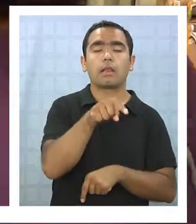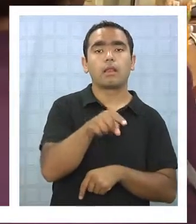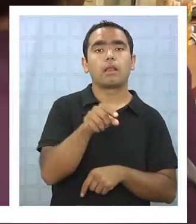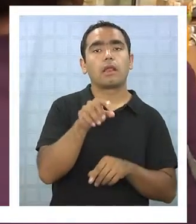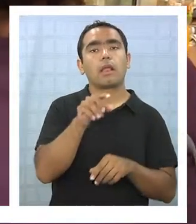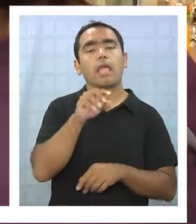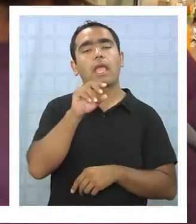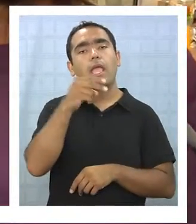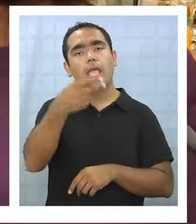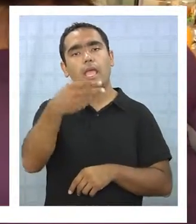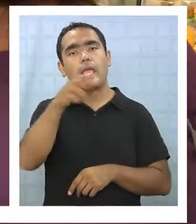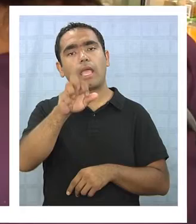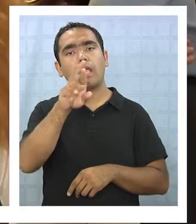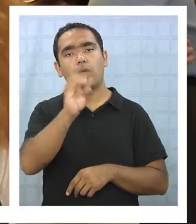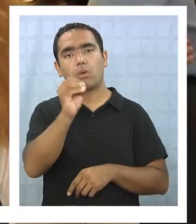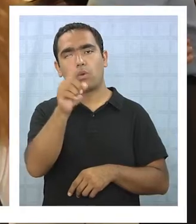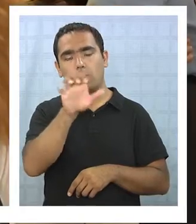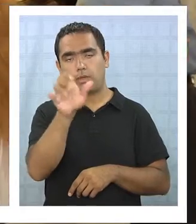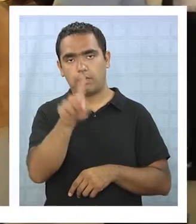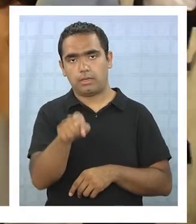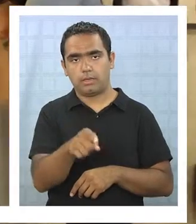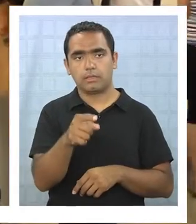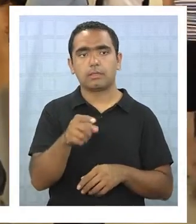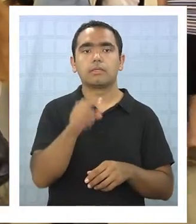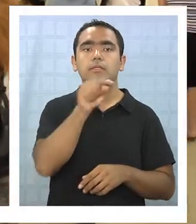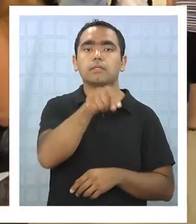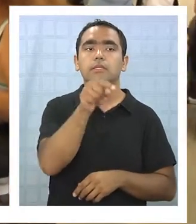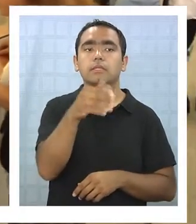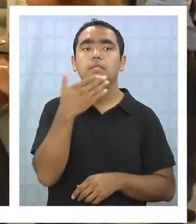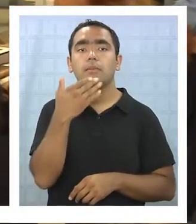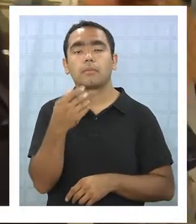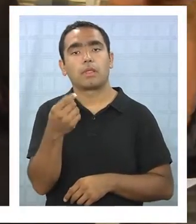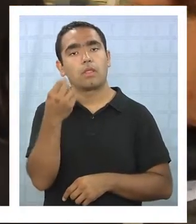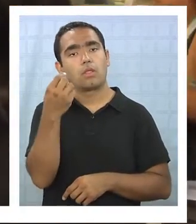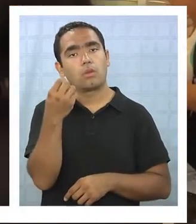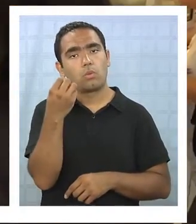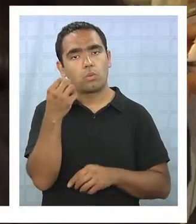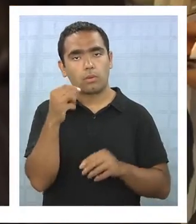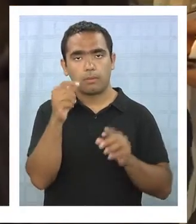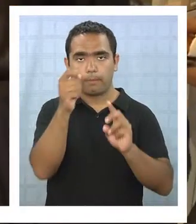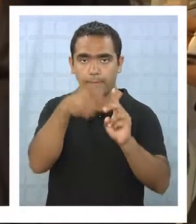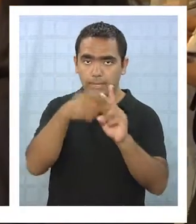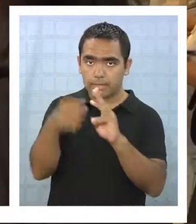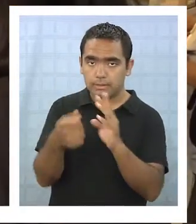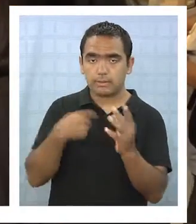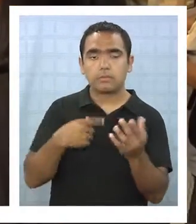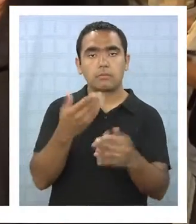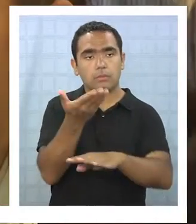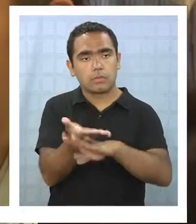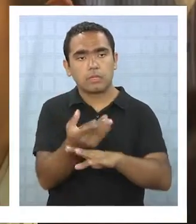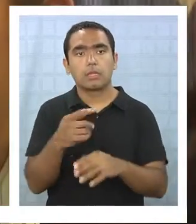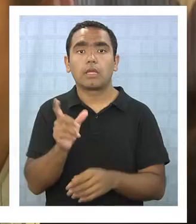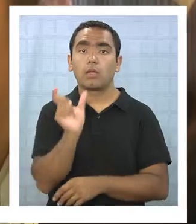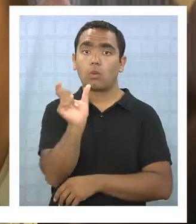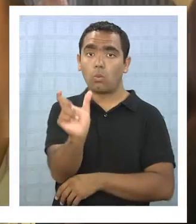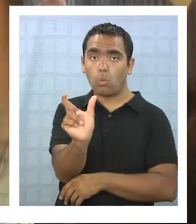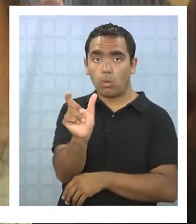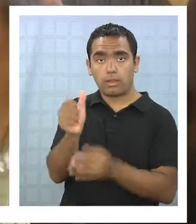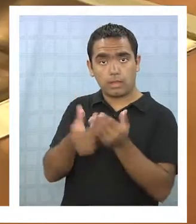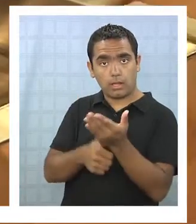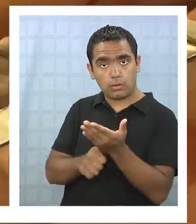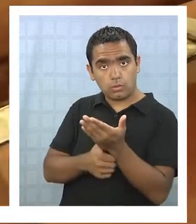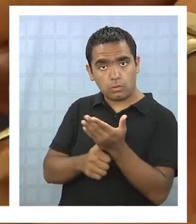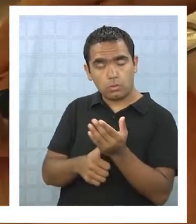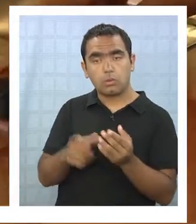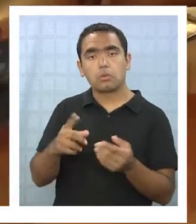y estará disponible durante nueve meses para su cobro y quienes tengan registrada su cuenta RUT recibirán su pago en